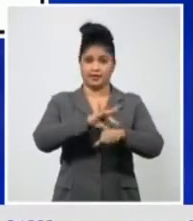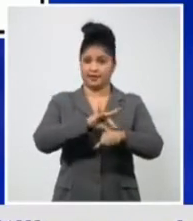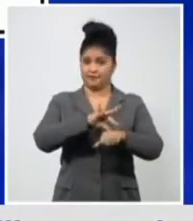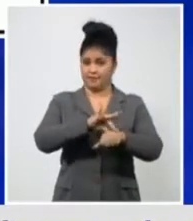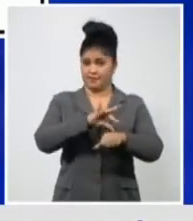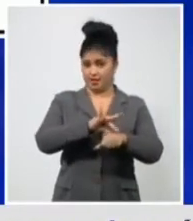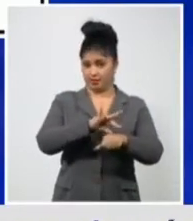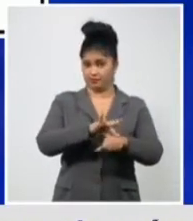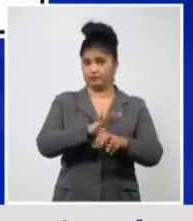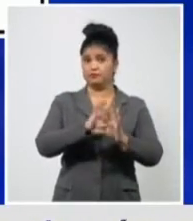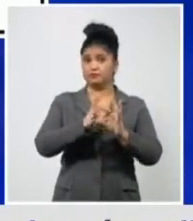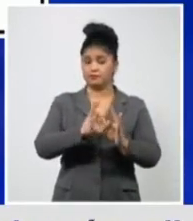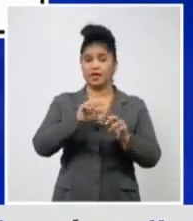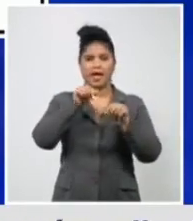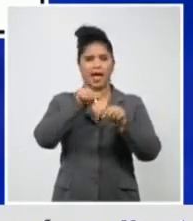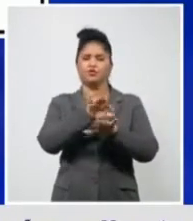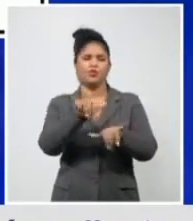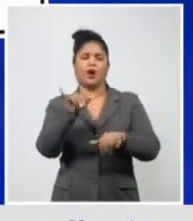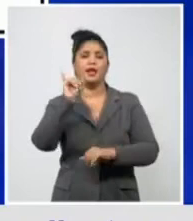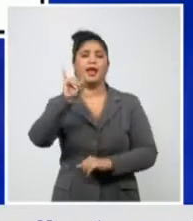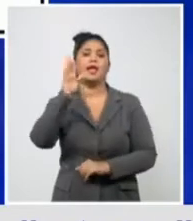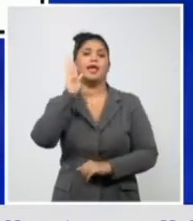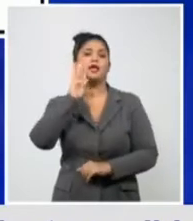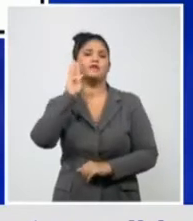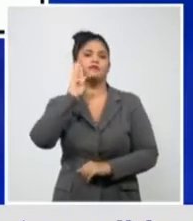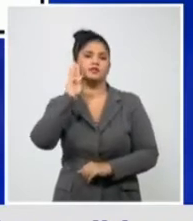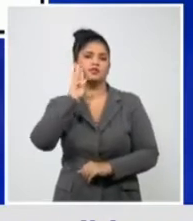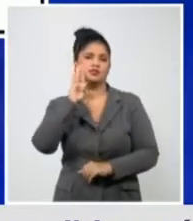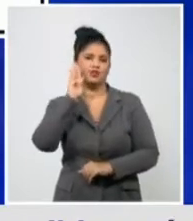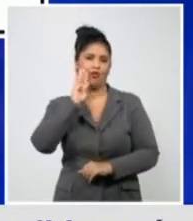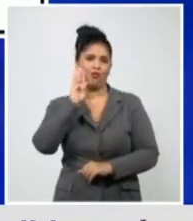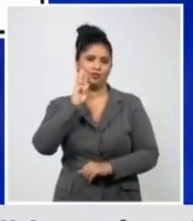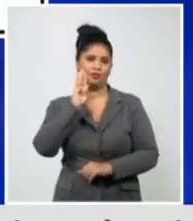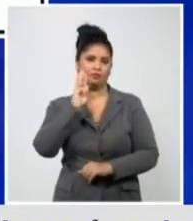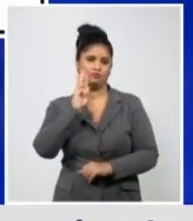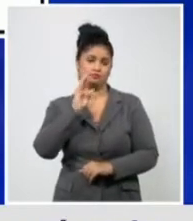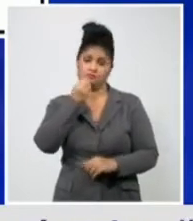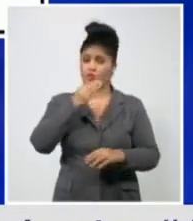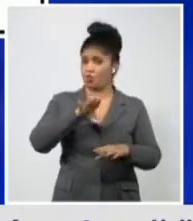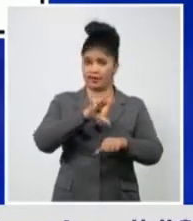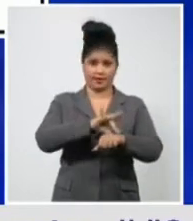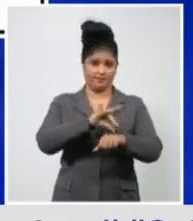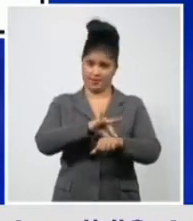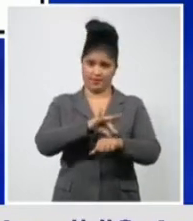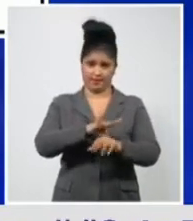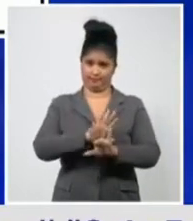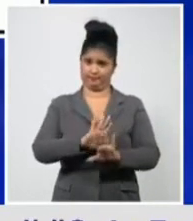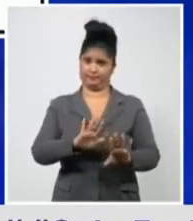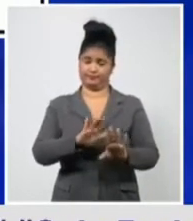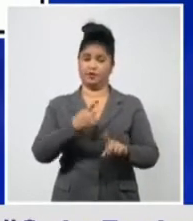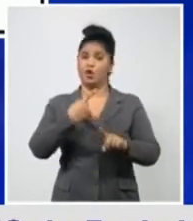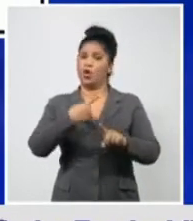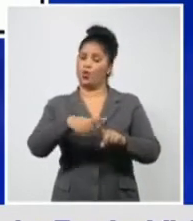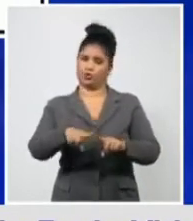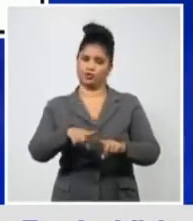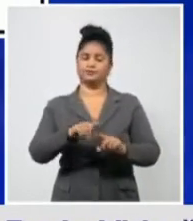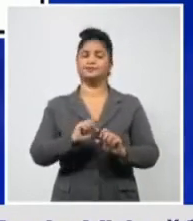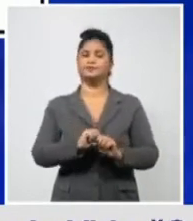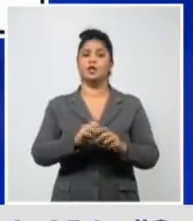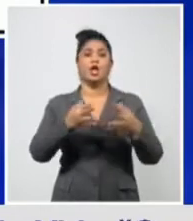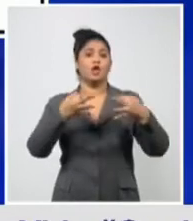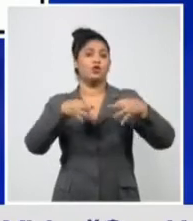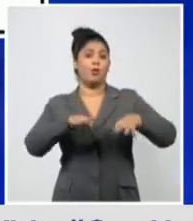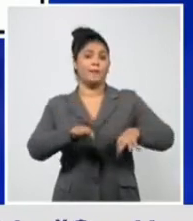a una infección por estos agentes. La siguiente, es normal que los virus muten,